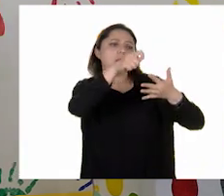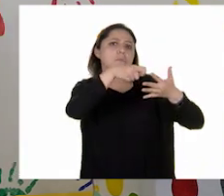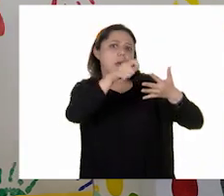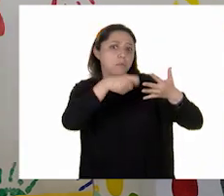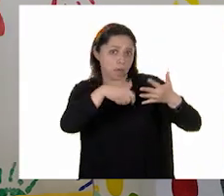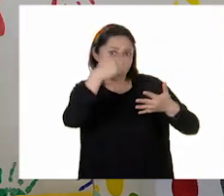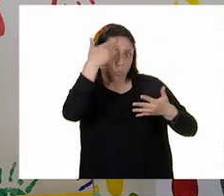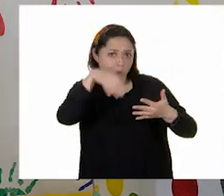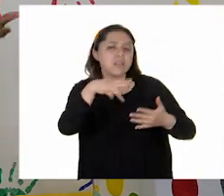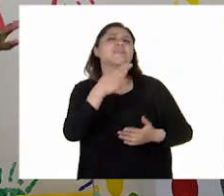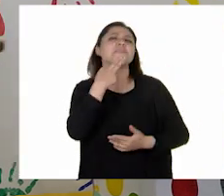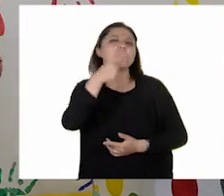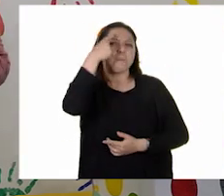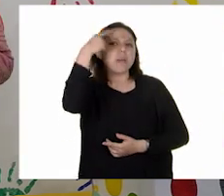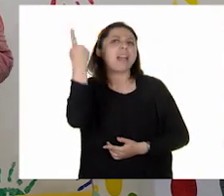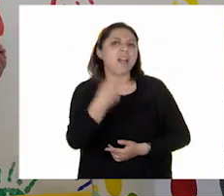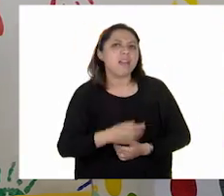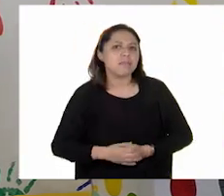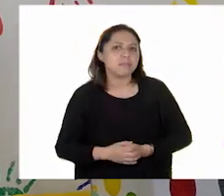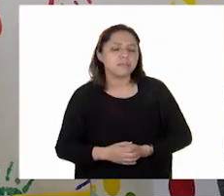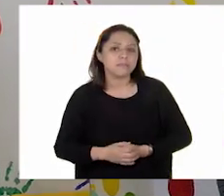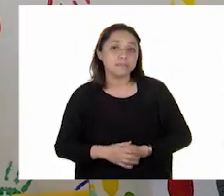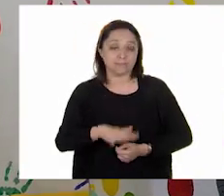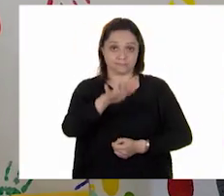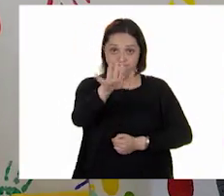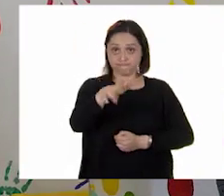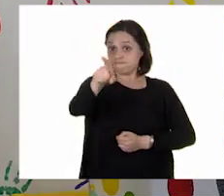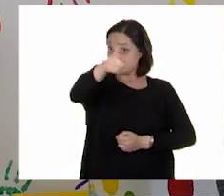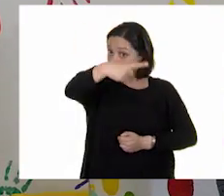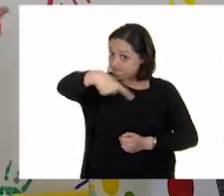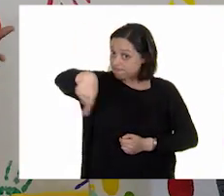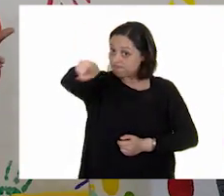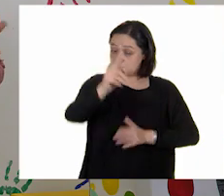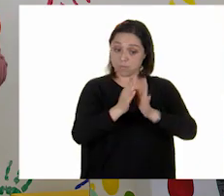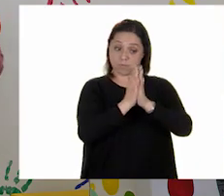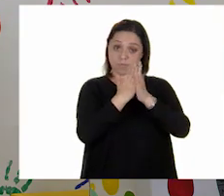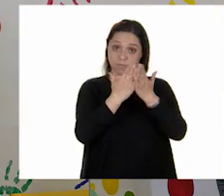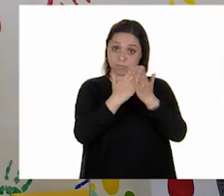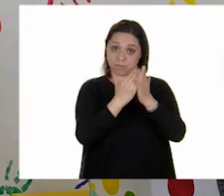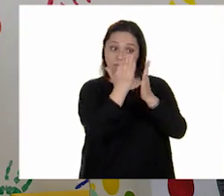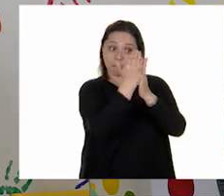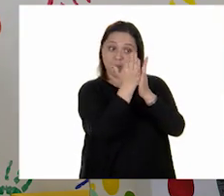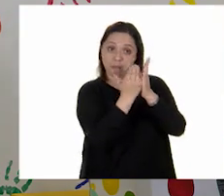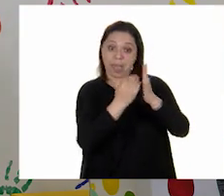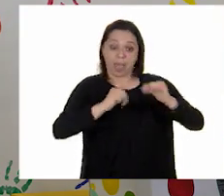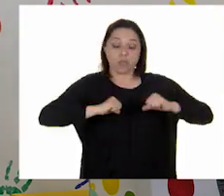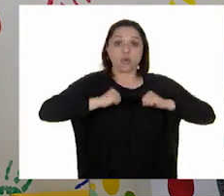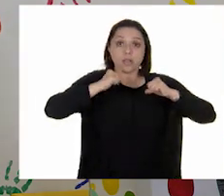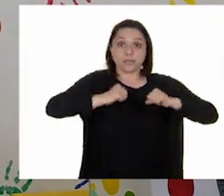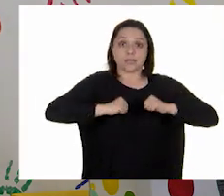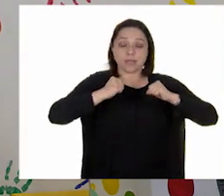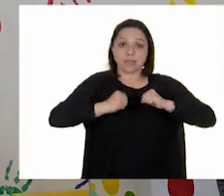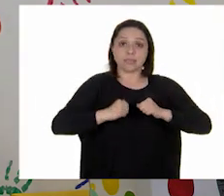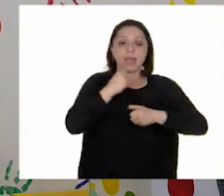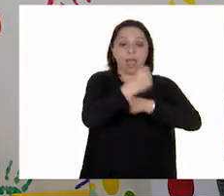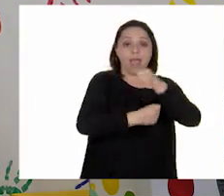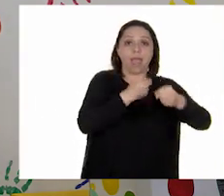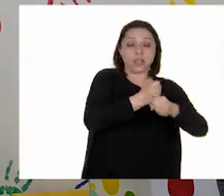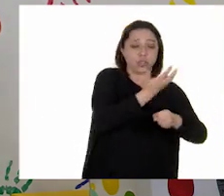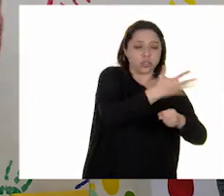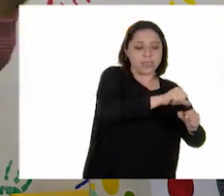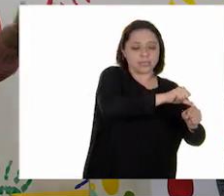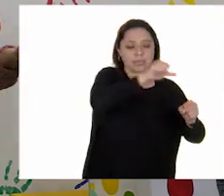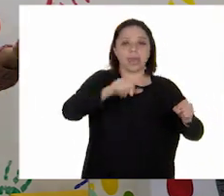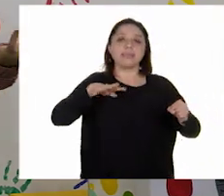a ustedes, niñas y niños, les corresponde la cartilla de adolescentes, que va de los... A a los 19 años.